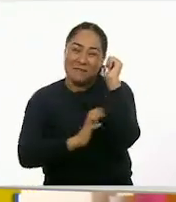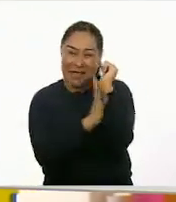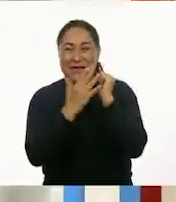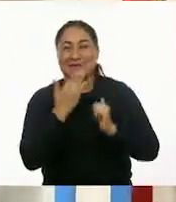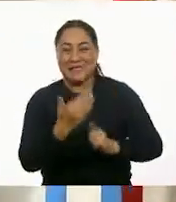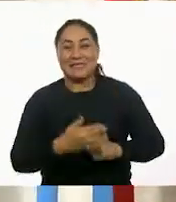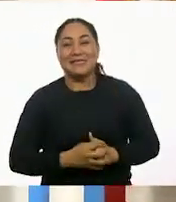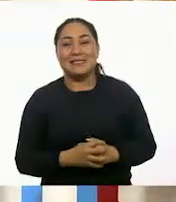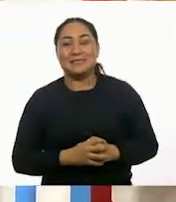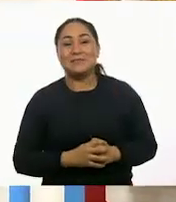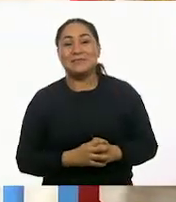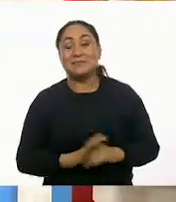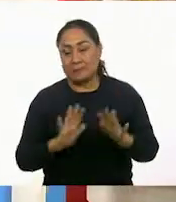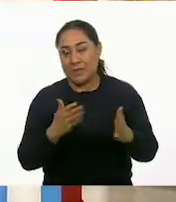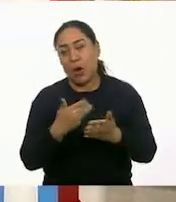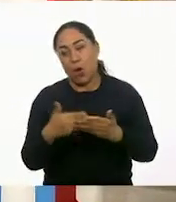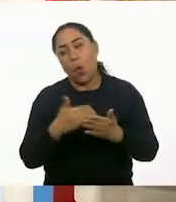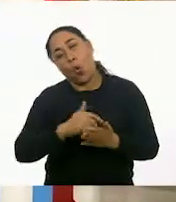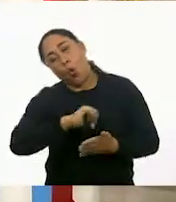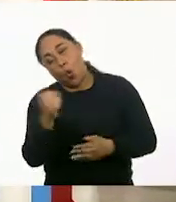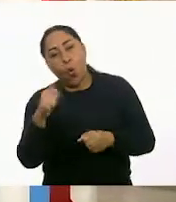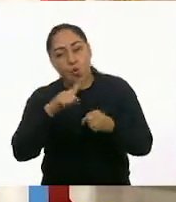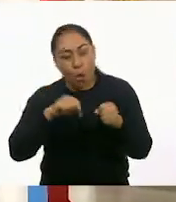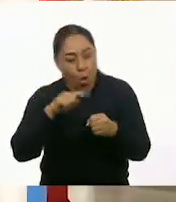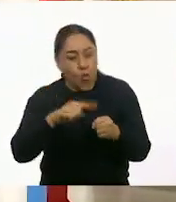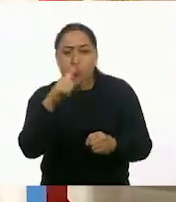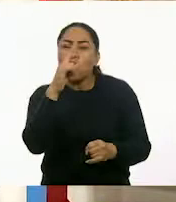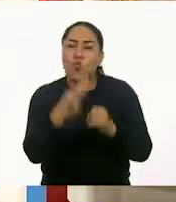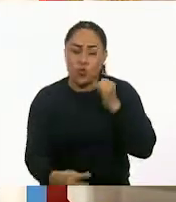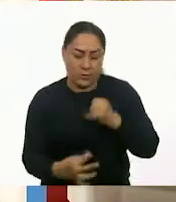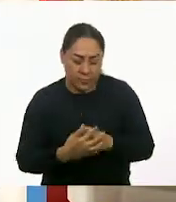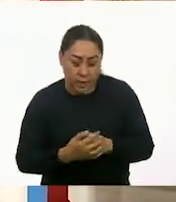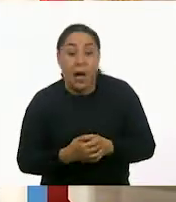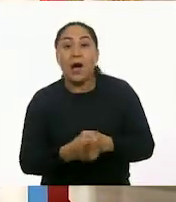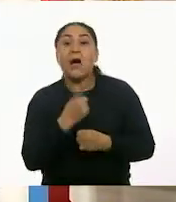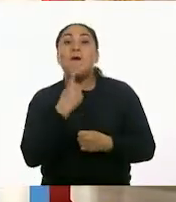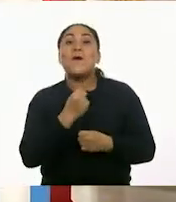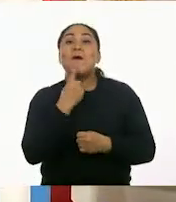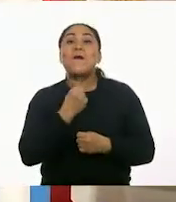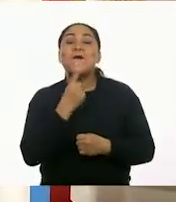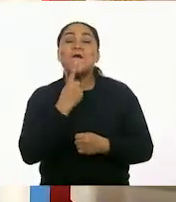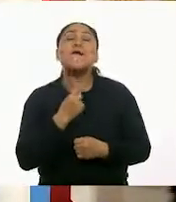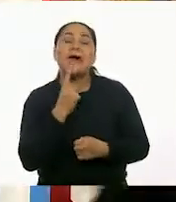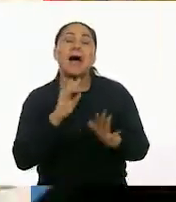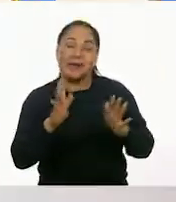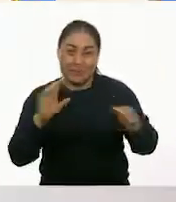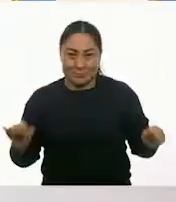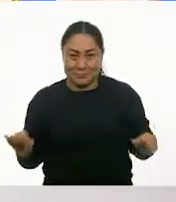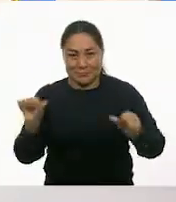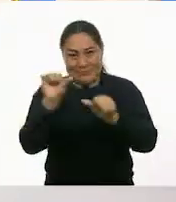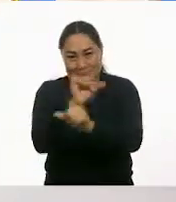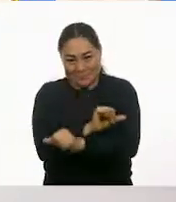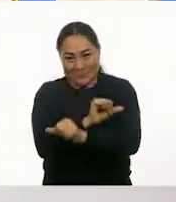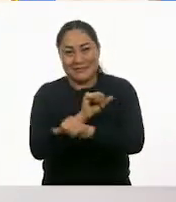Ok, veamos si sale otro color. Uno más. Rojo. Rojo. Otra vez. Cambio de lugar.